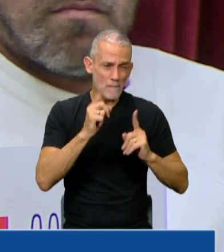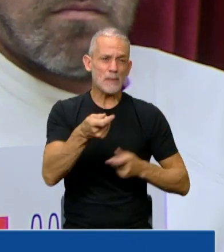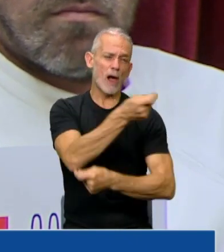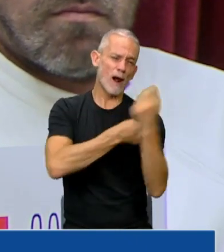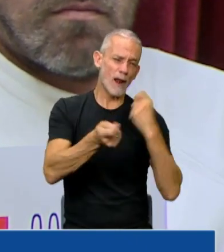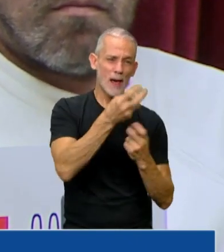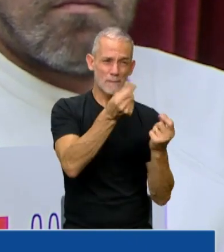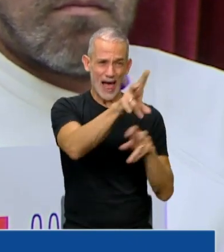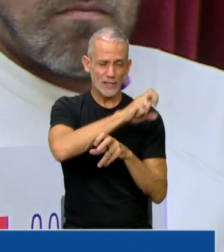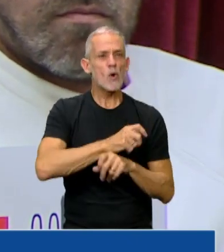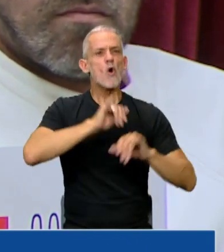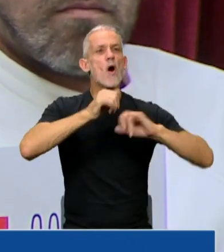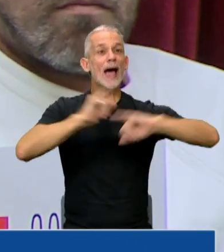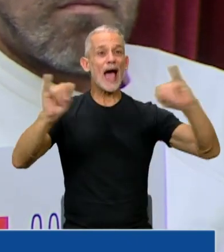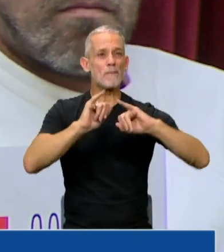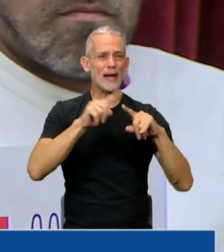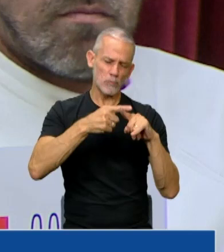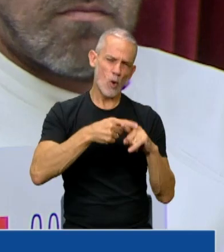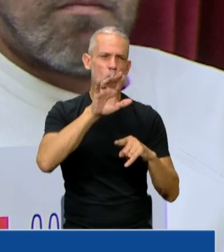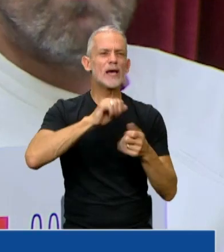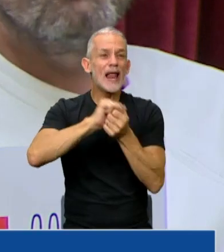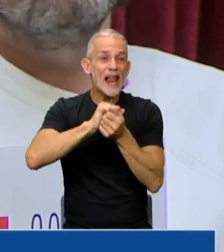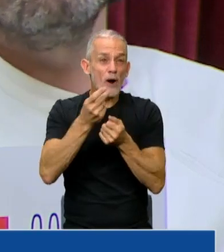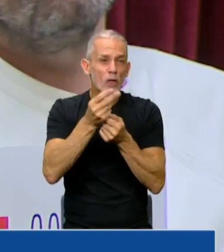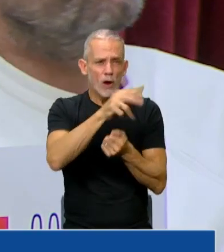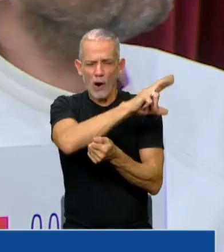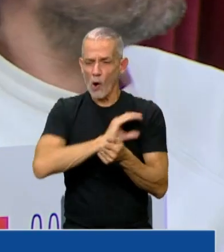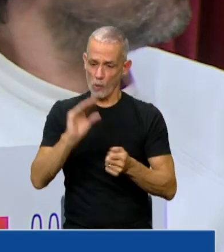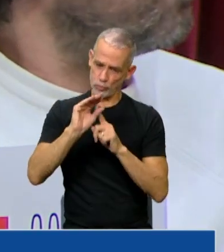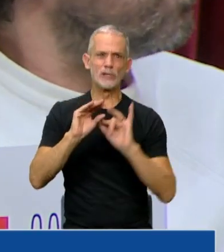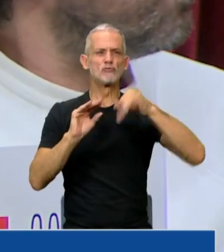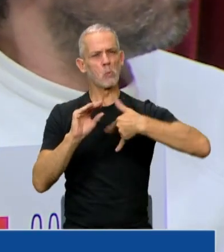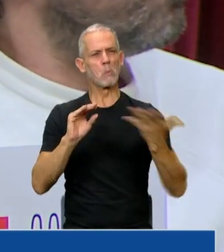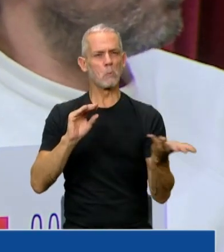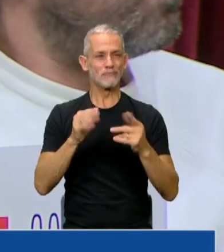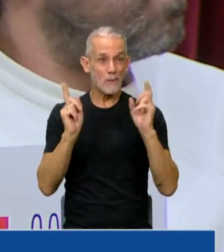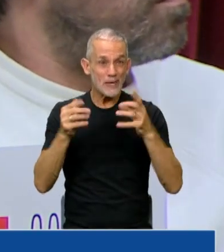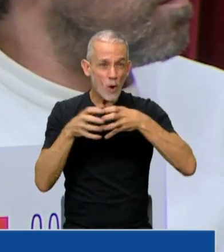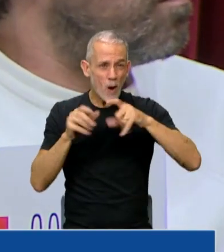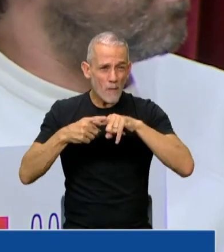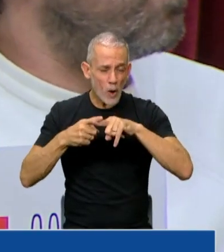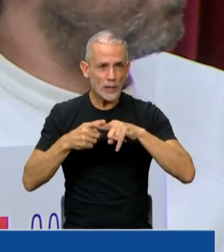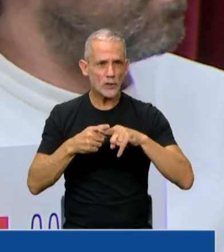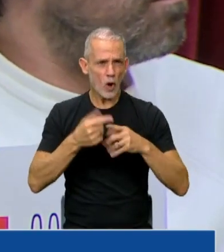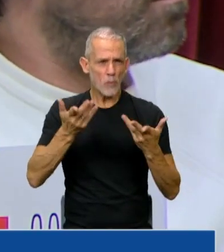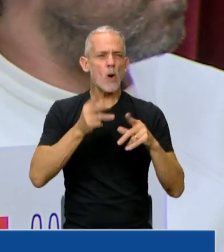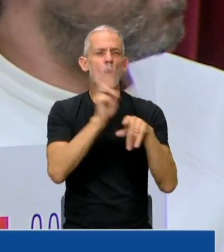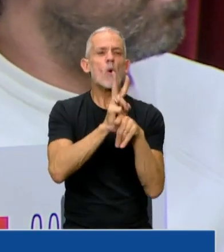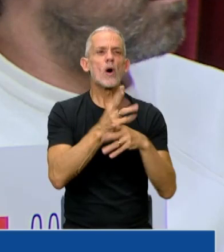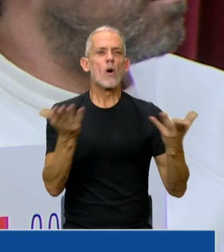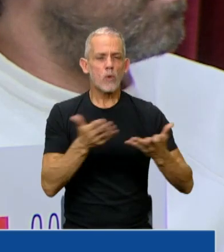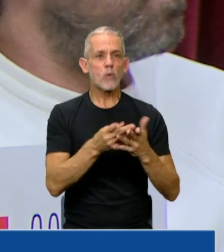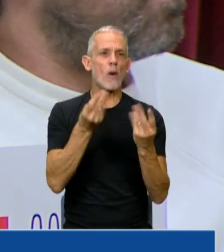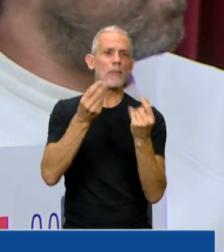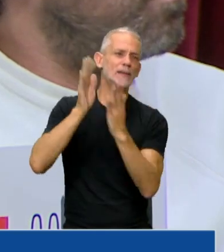del narco, son fondos que provienen del lavado de activos y después son los mismos bloques que avalan, protegen la